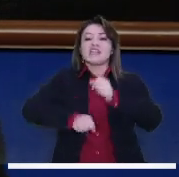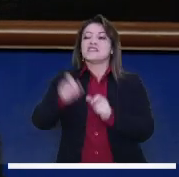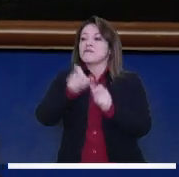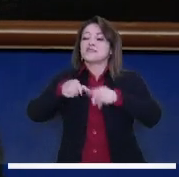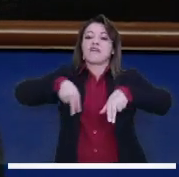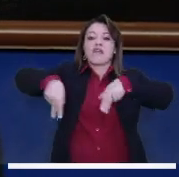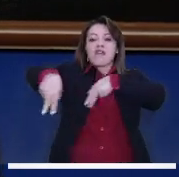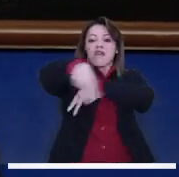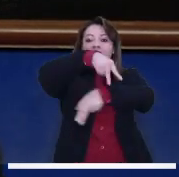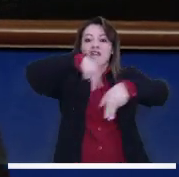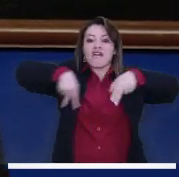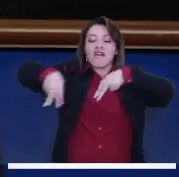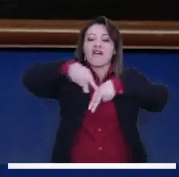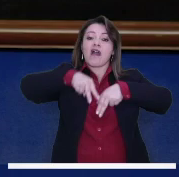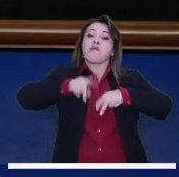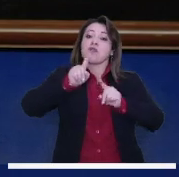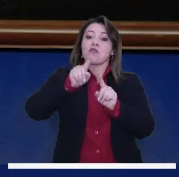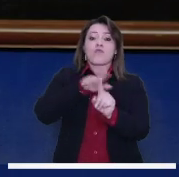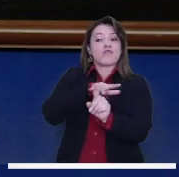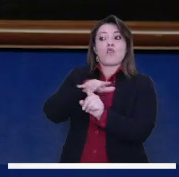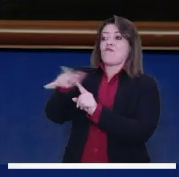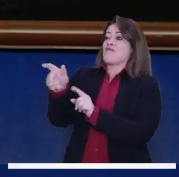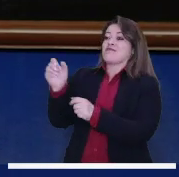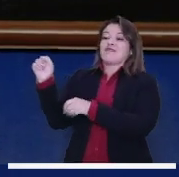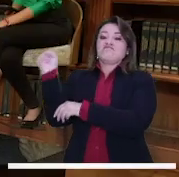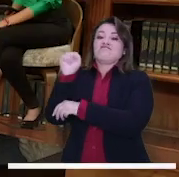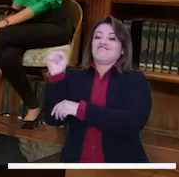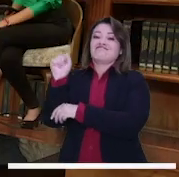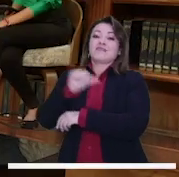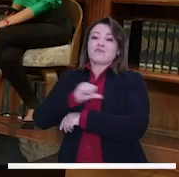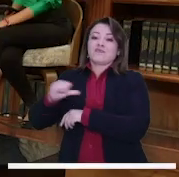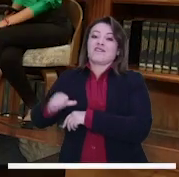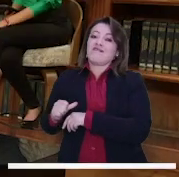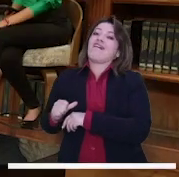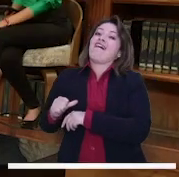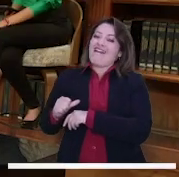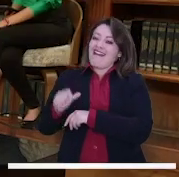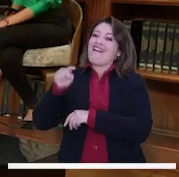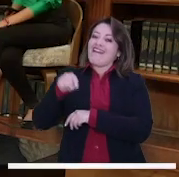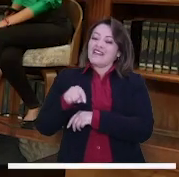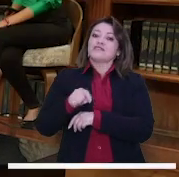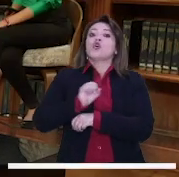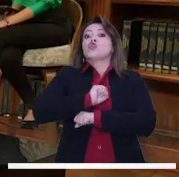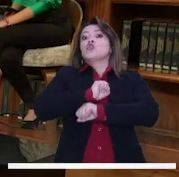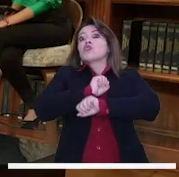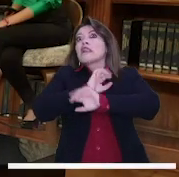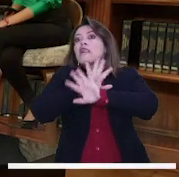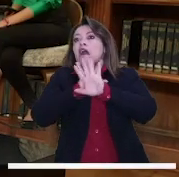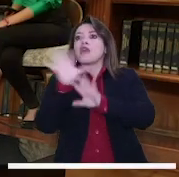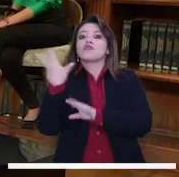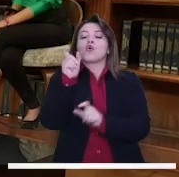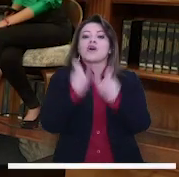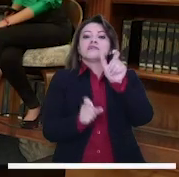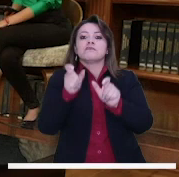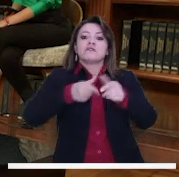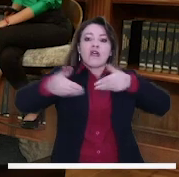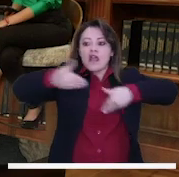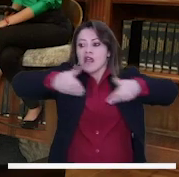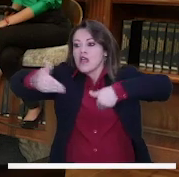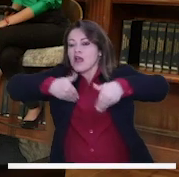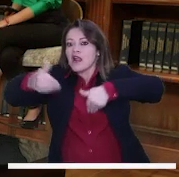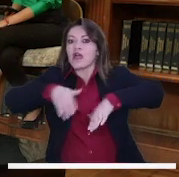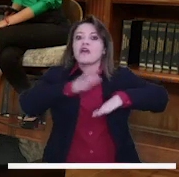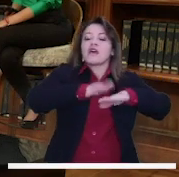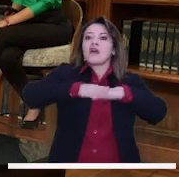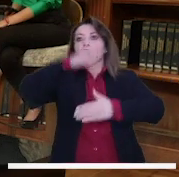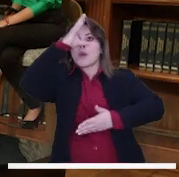y que ojalá no afecte a los usuarios del vehículo particular. Entonces, pues sí, todo el mundo siempre tendrá reparos frente a